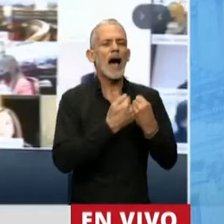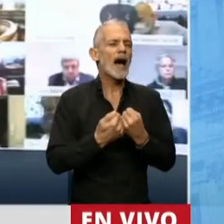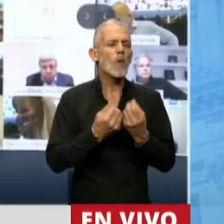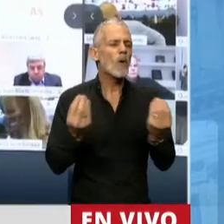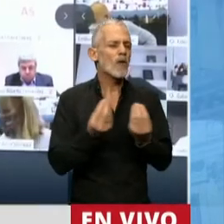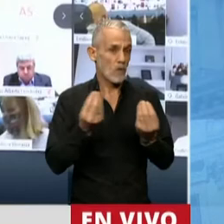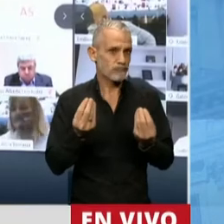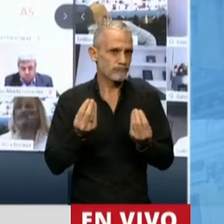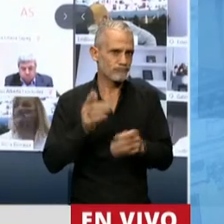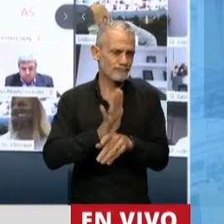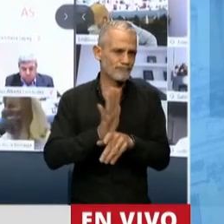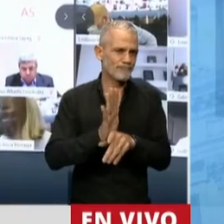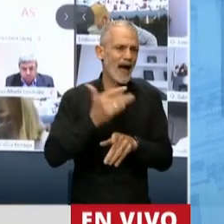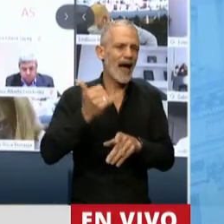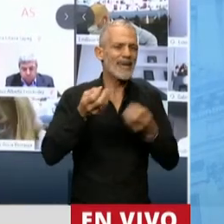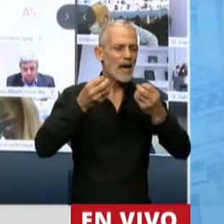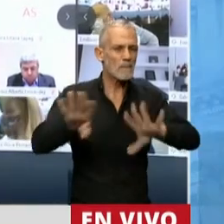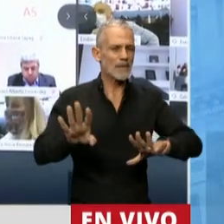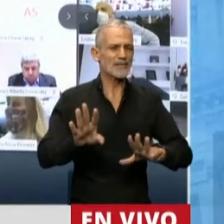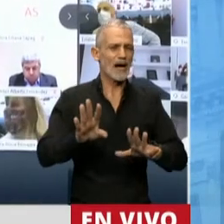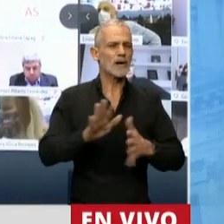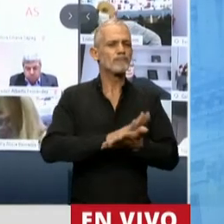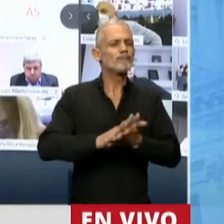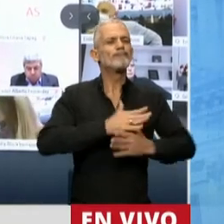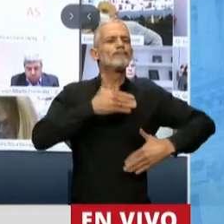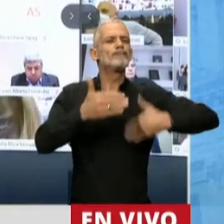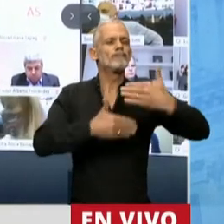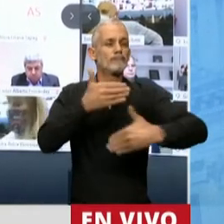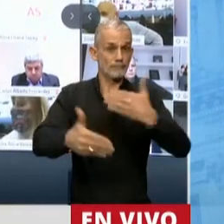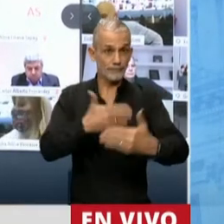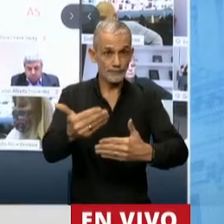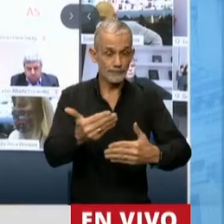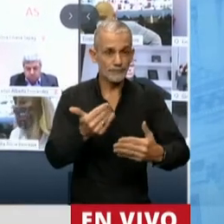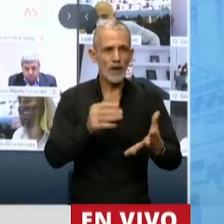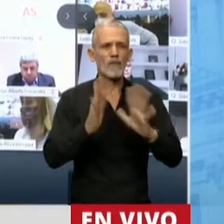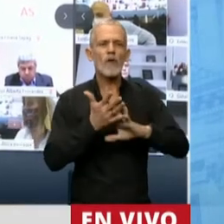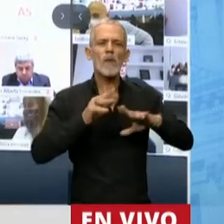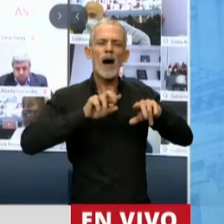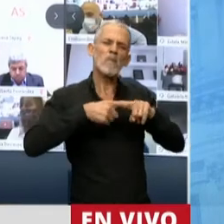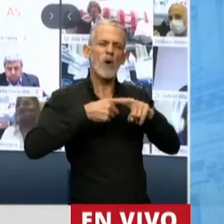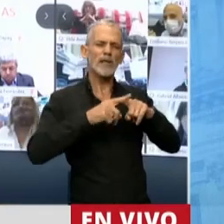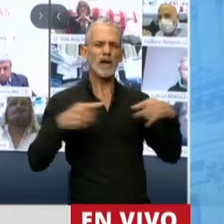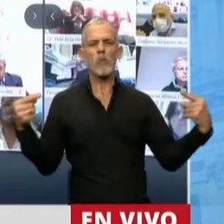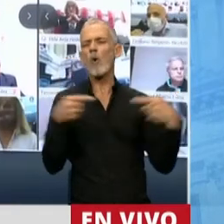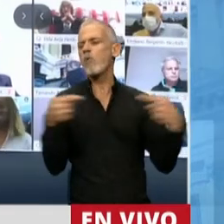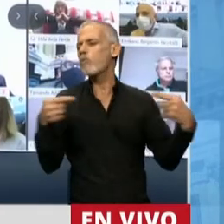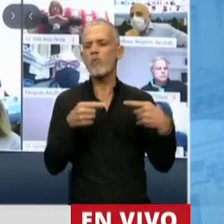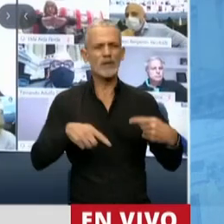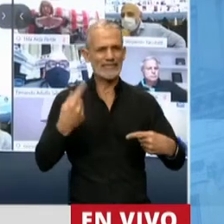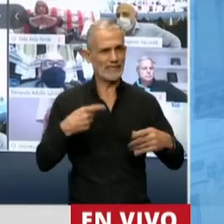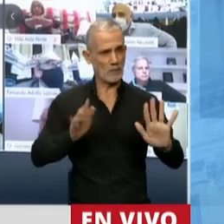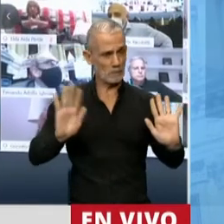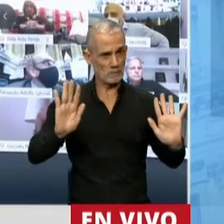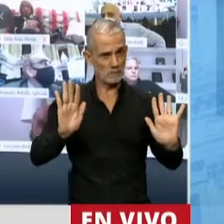también significa empezar a superar esta visión de la política como antagonismo permanente.